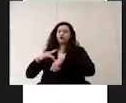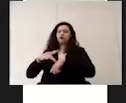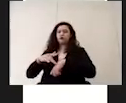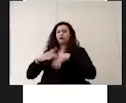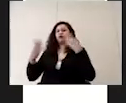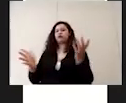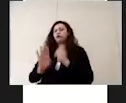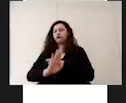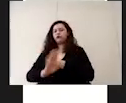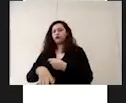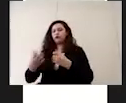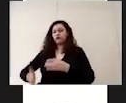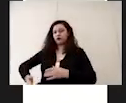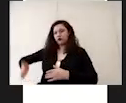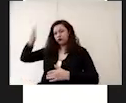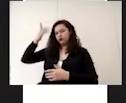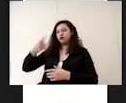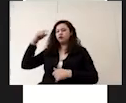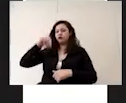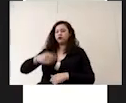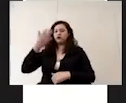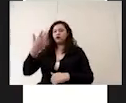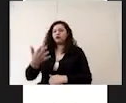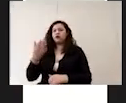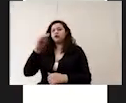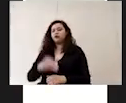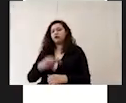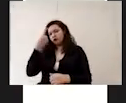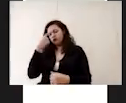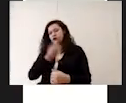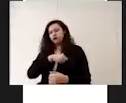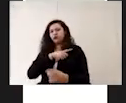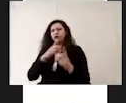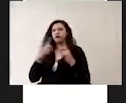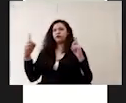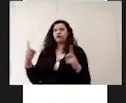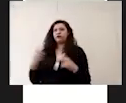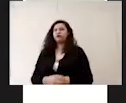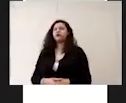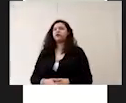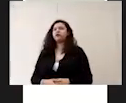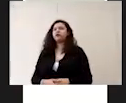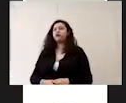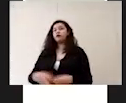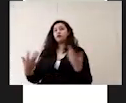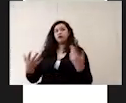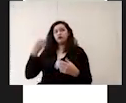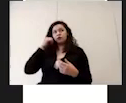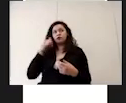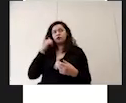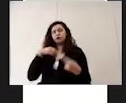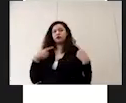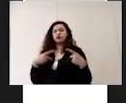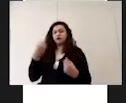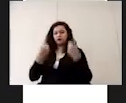esta barrera debe respetar el metro y medio de sana distancia del operador siempre que sea posible los conductores de los